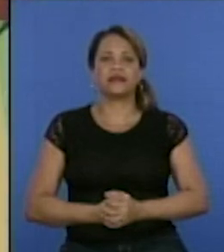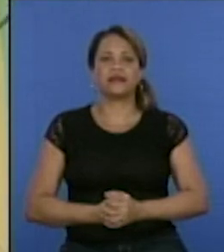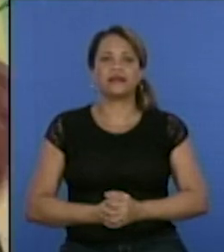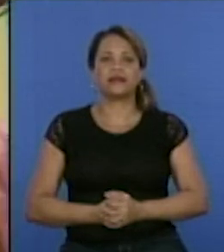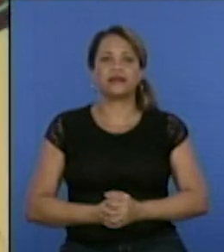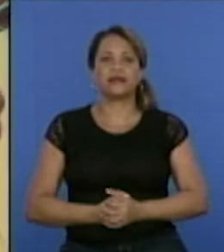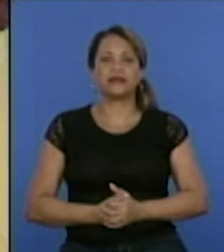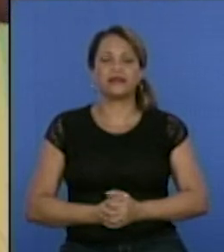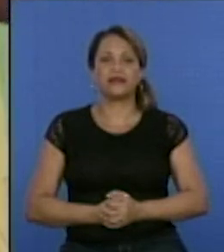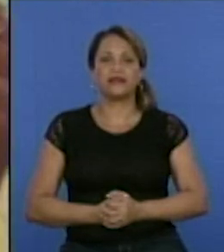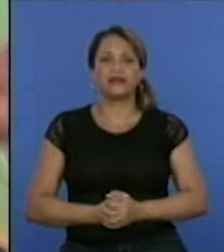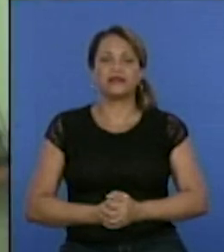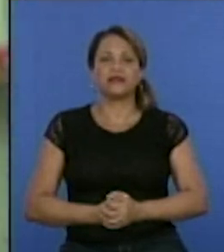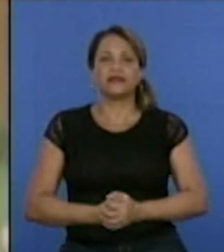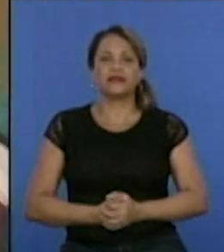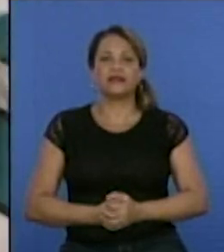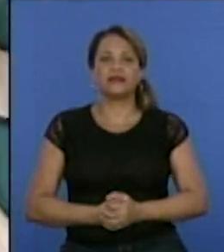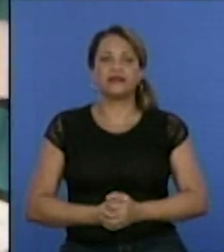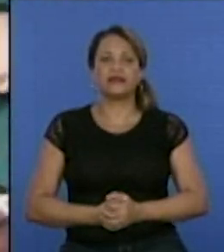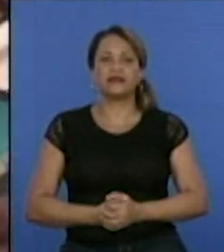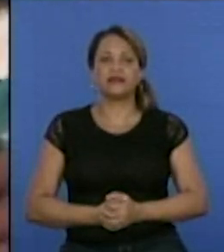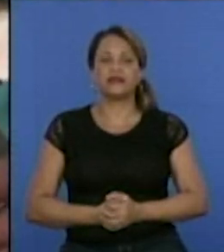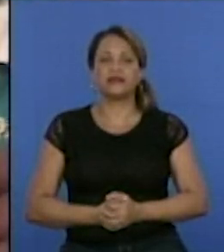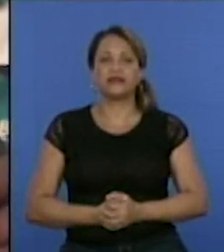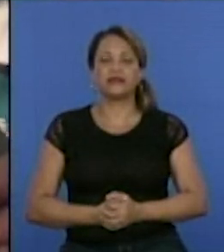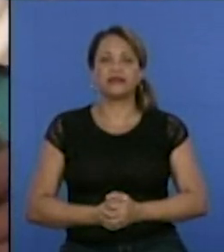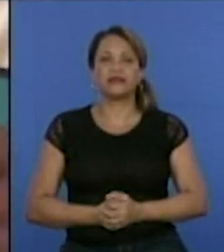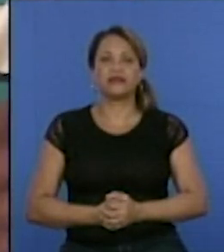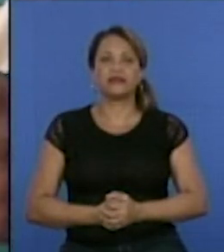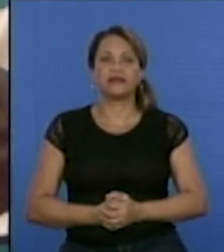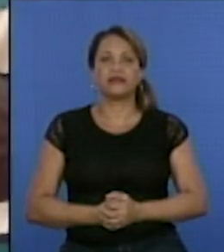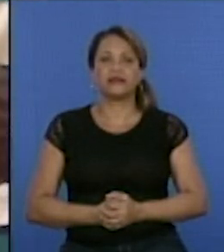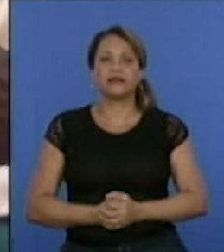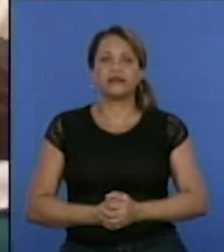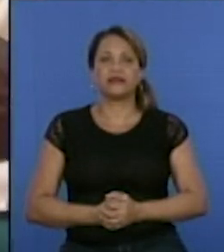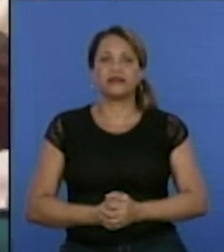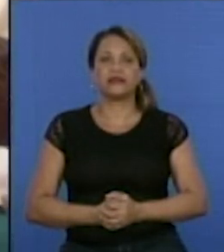Aldama y Liliana Abac Peña, Habana Noticiario.